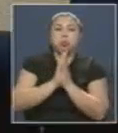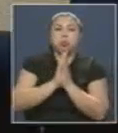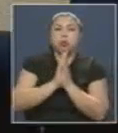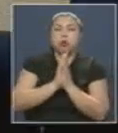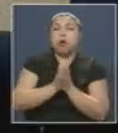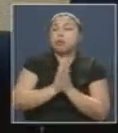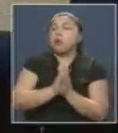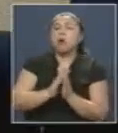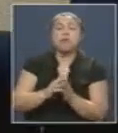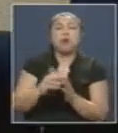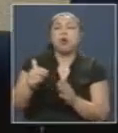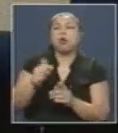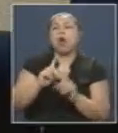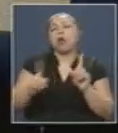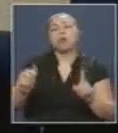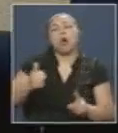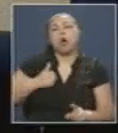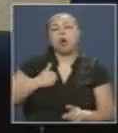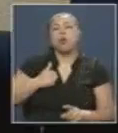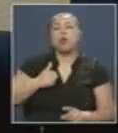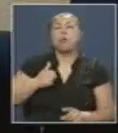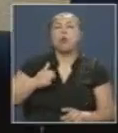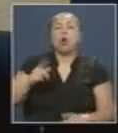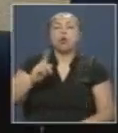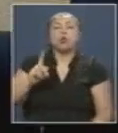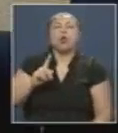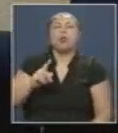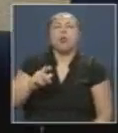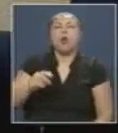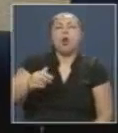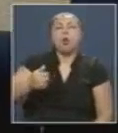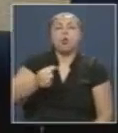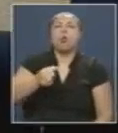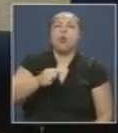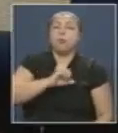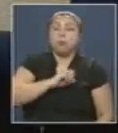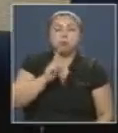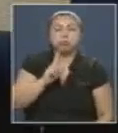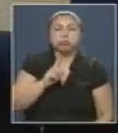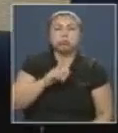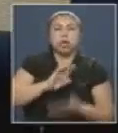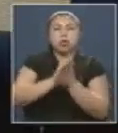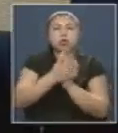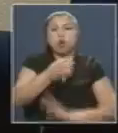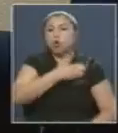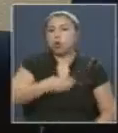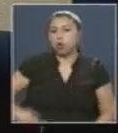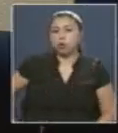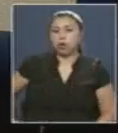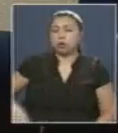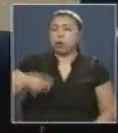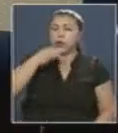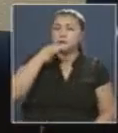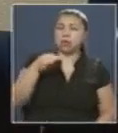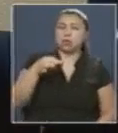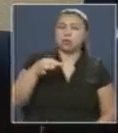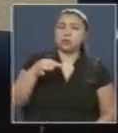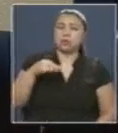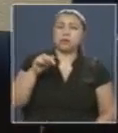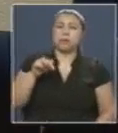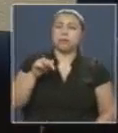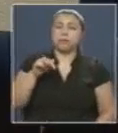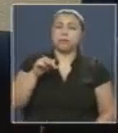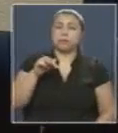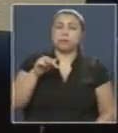alguien culpable. Acá tiene que ver un tema transversal que apunta a todos los gobiernos. Y quiero poner énfasis en esto,